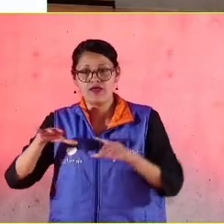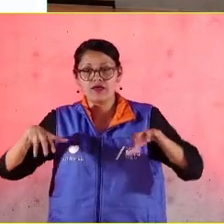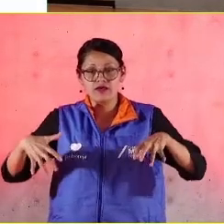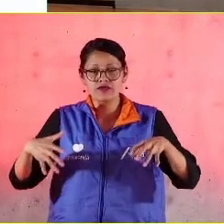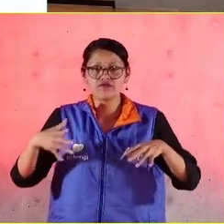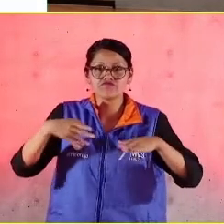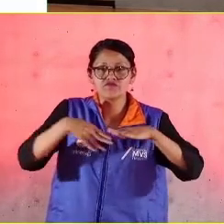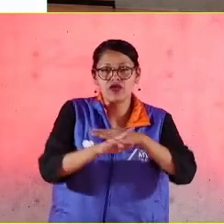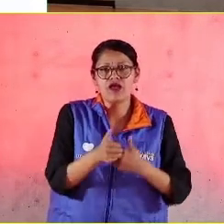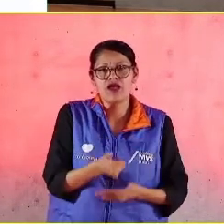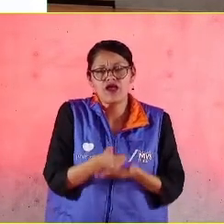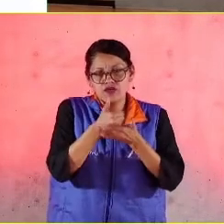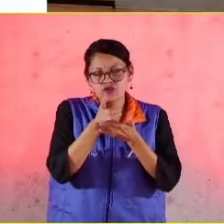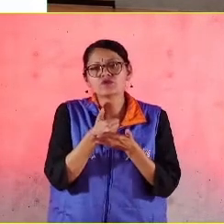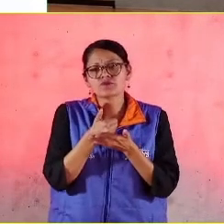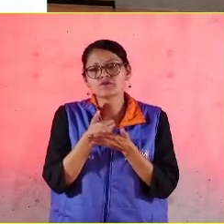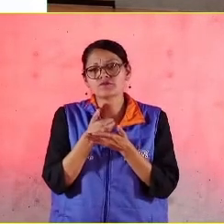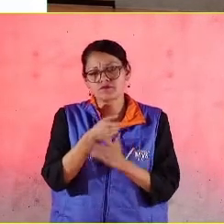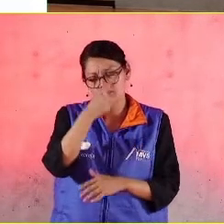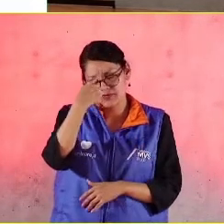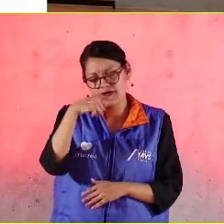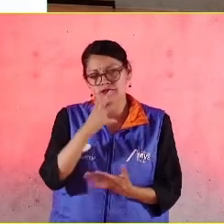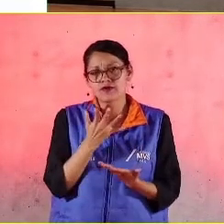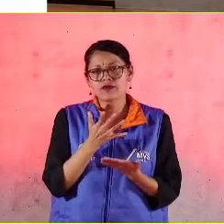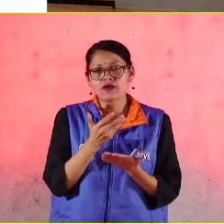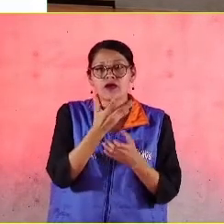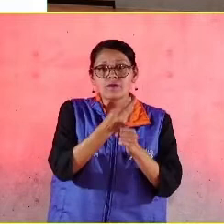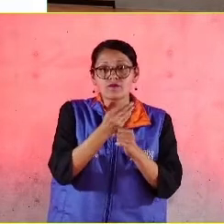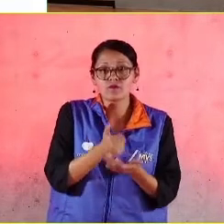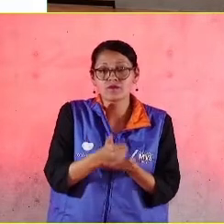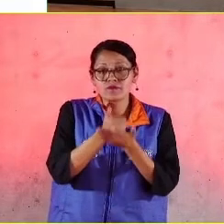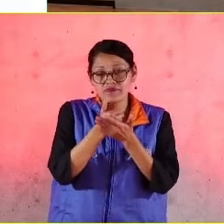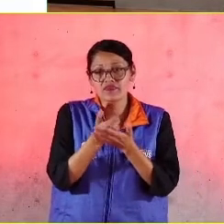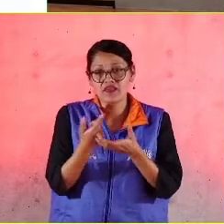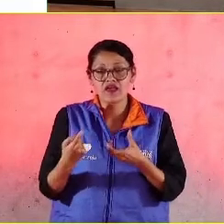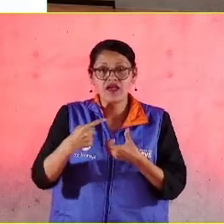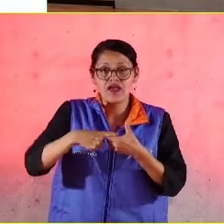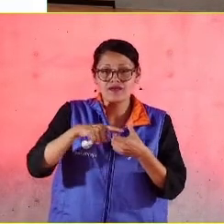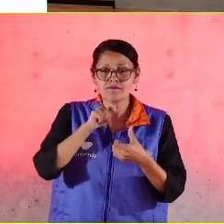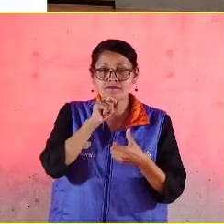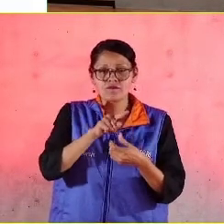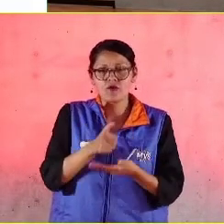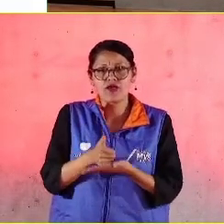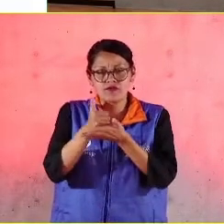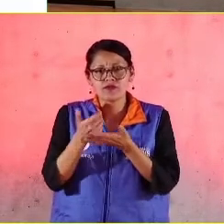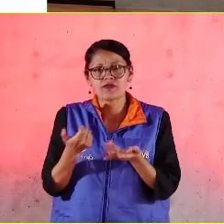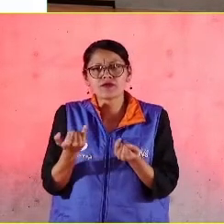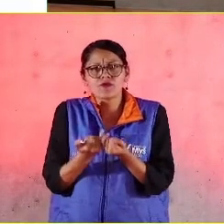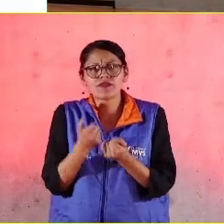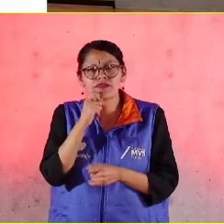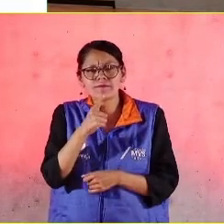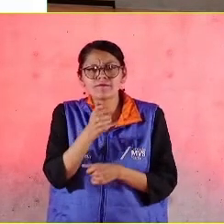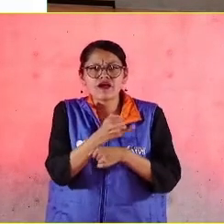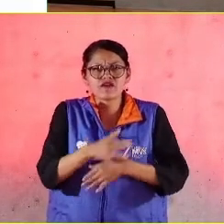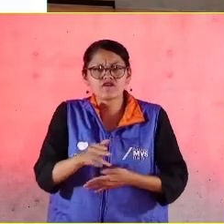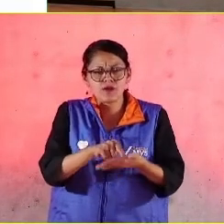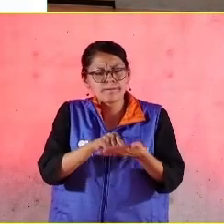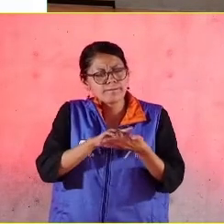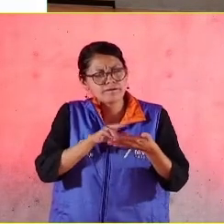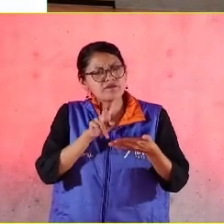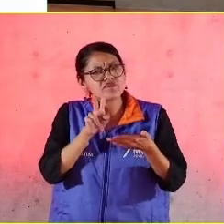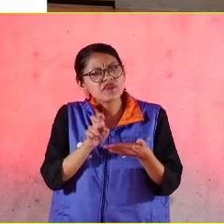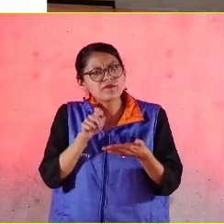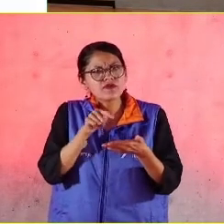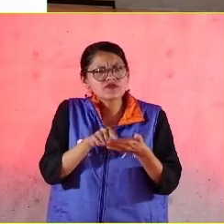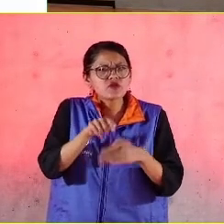que están inscritos o que forman parte de este instrumento. Y le va a dar también mayor información de cómo